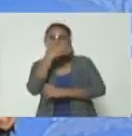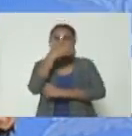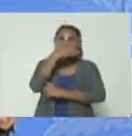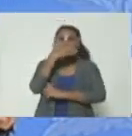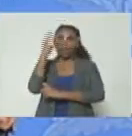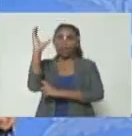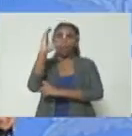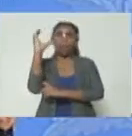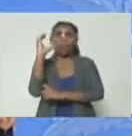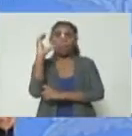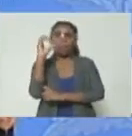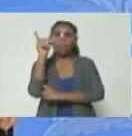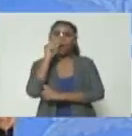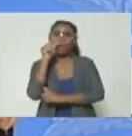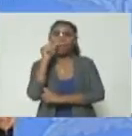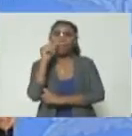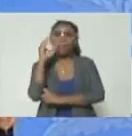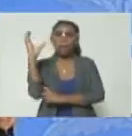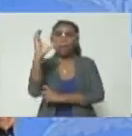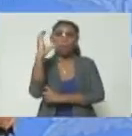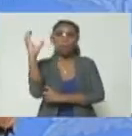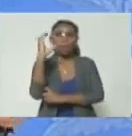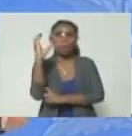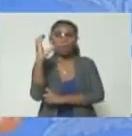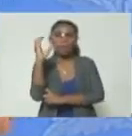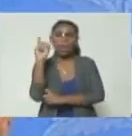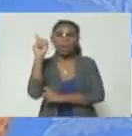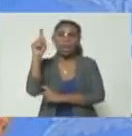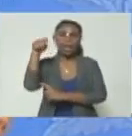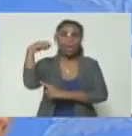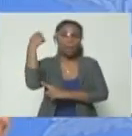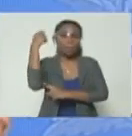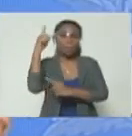de mercenarios colombianos en Apure